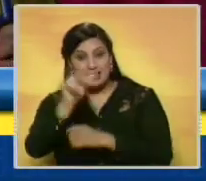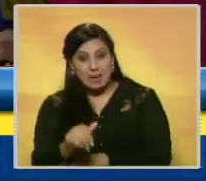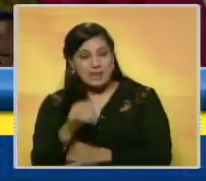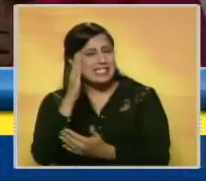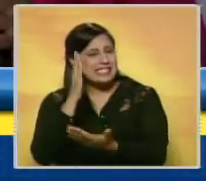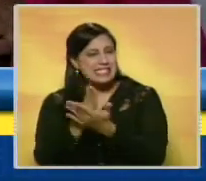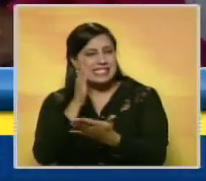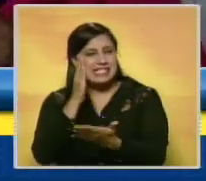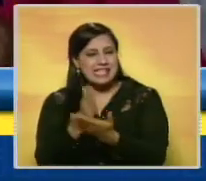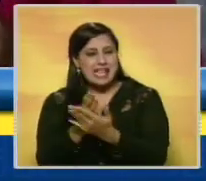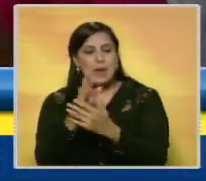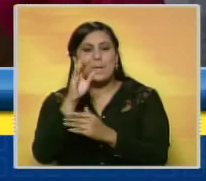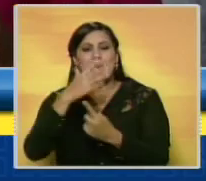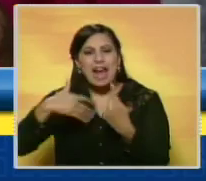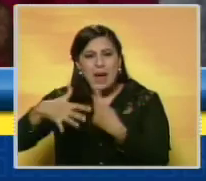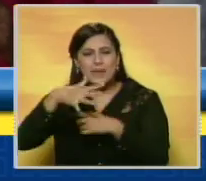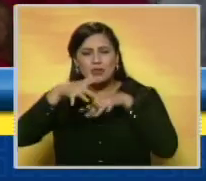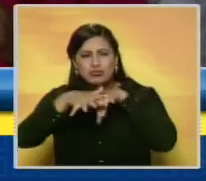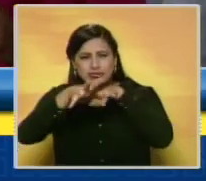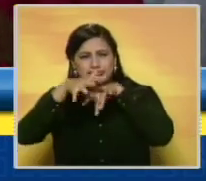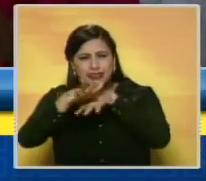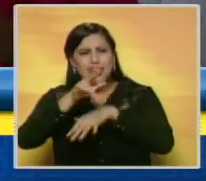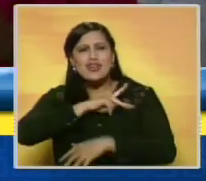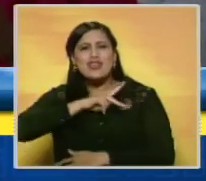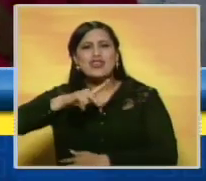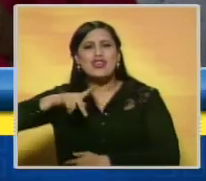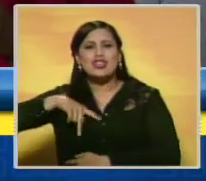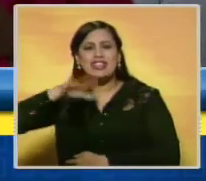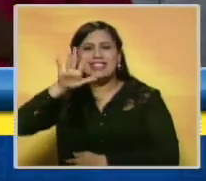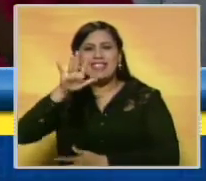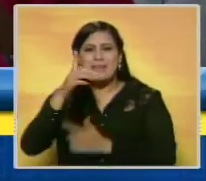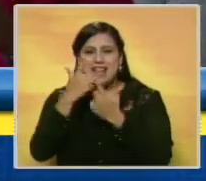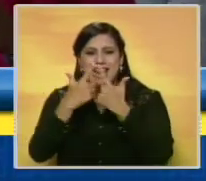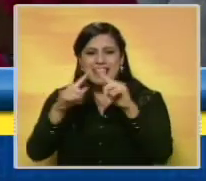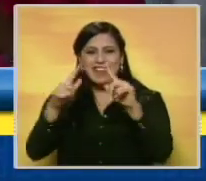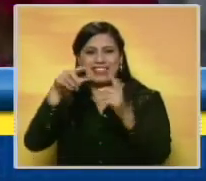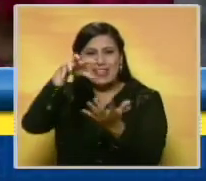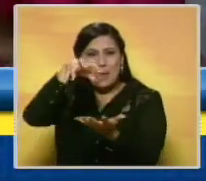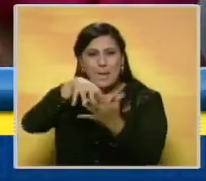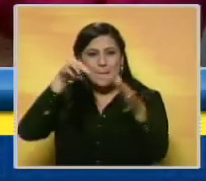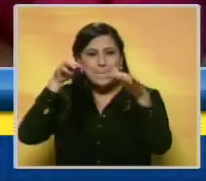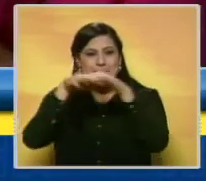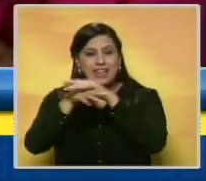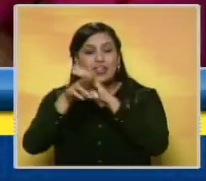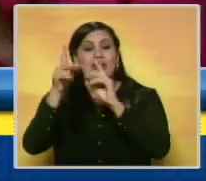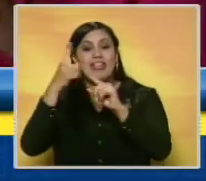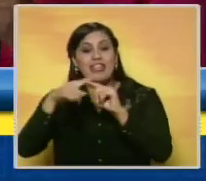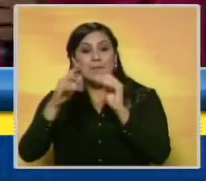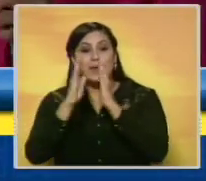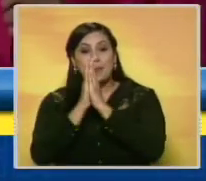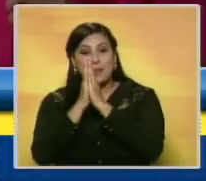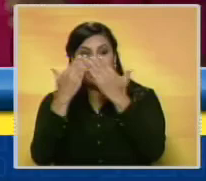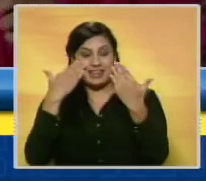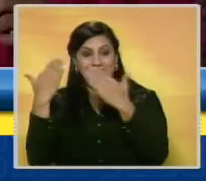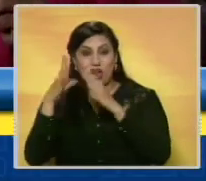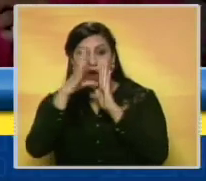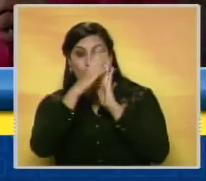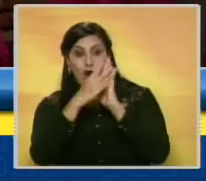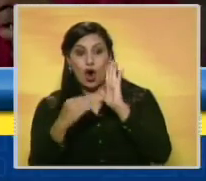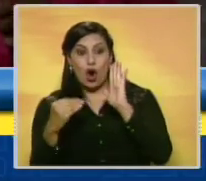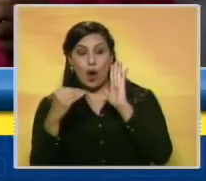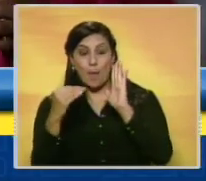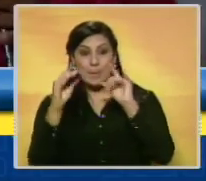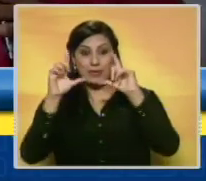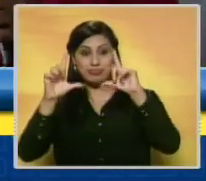como siempre, en la metro Procesión. Ya estamos en la estación Libertador. Luego de recorrer la Virgen de Chiquinquirá, esta réplica 6